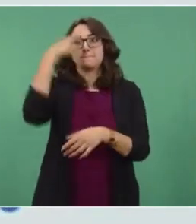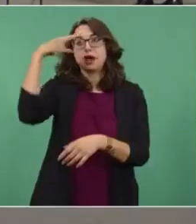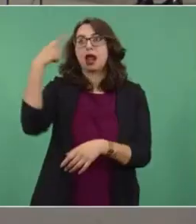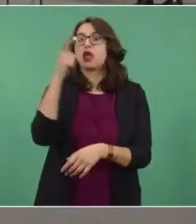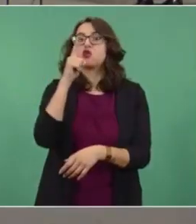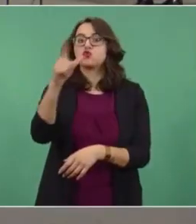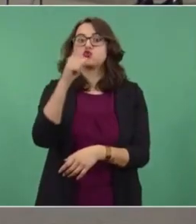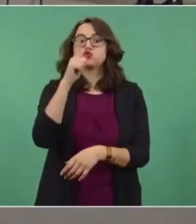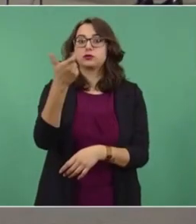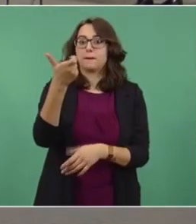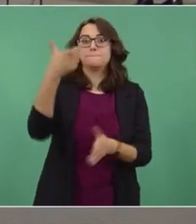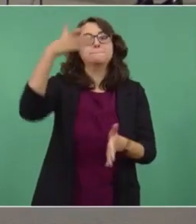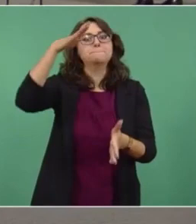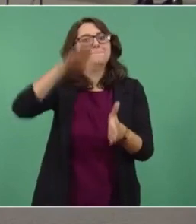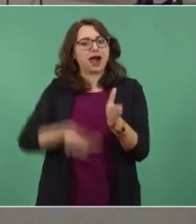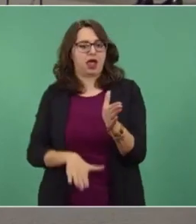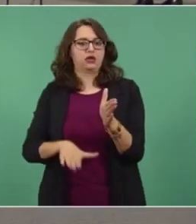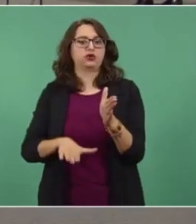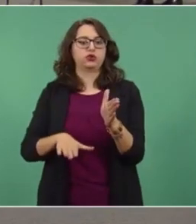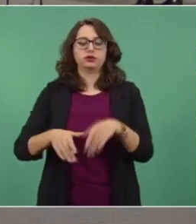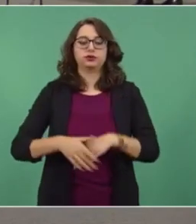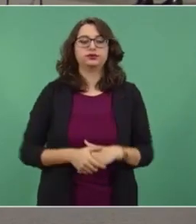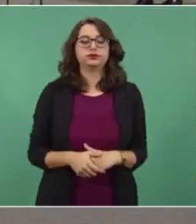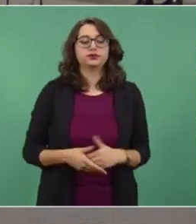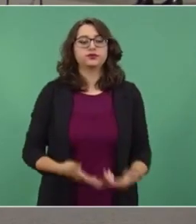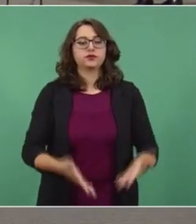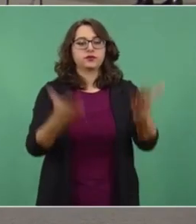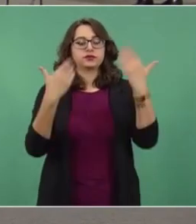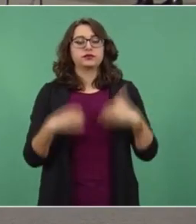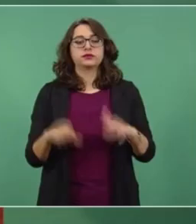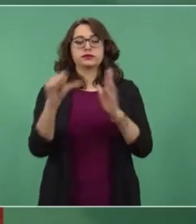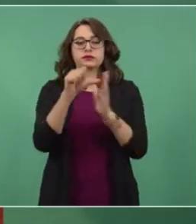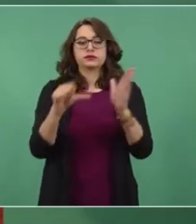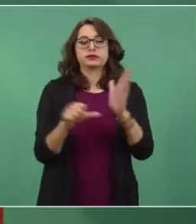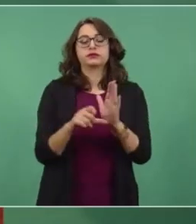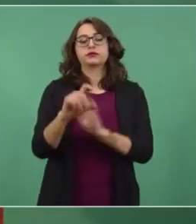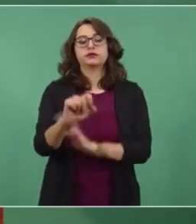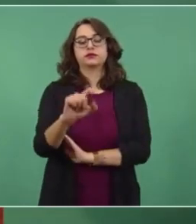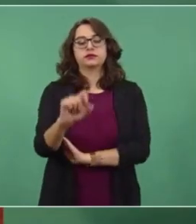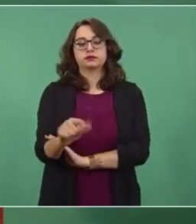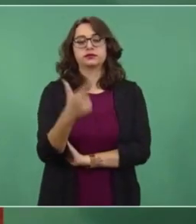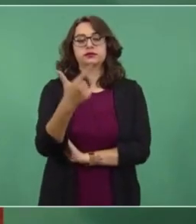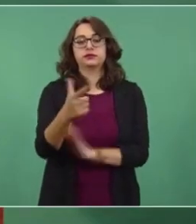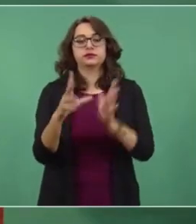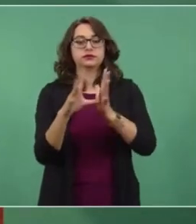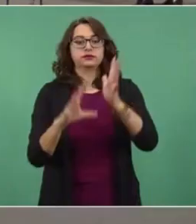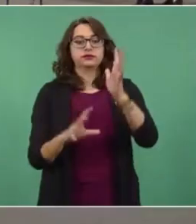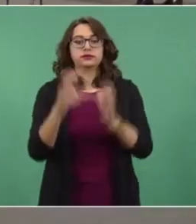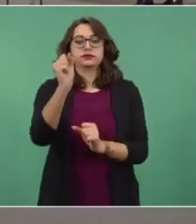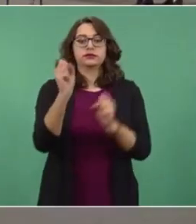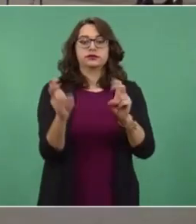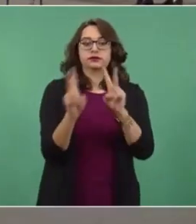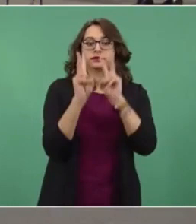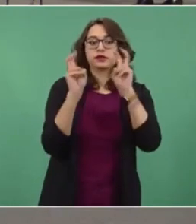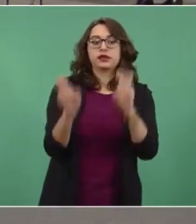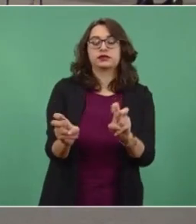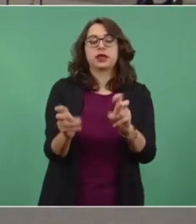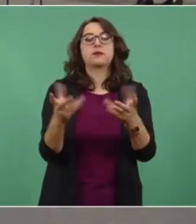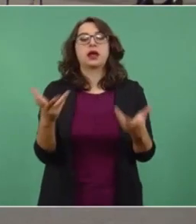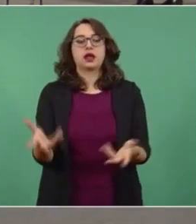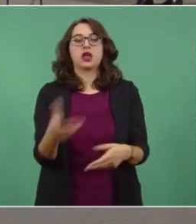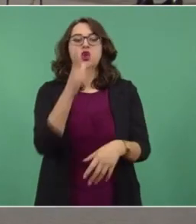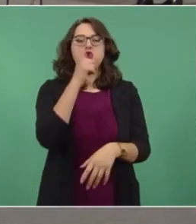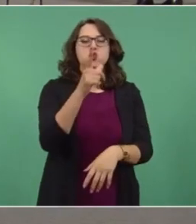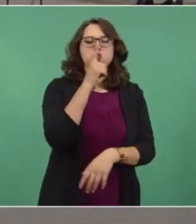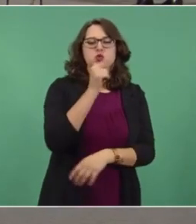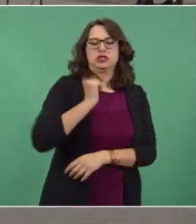eléctricas. El artículo 27 constitucional habla sobre la transición energética,